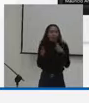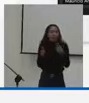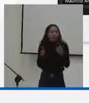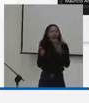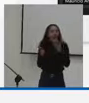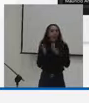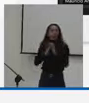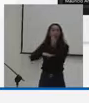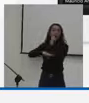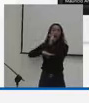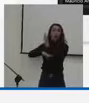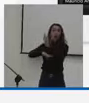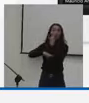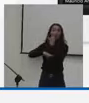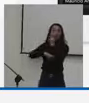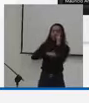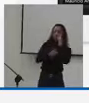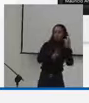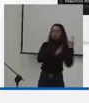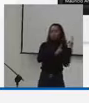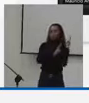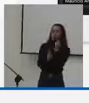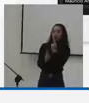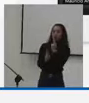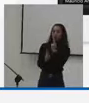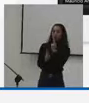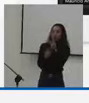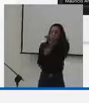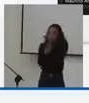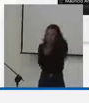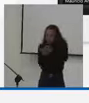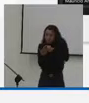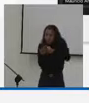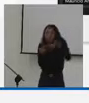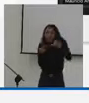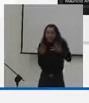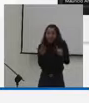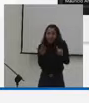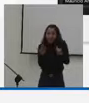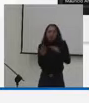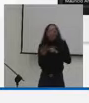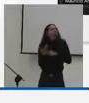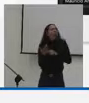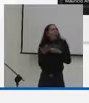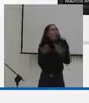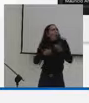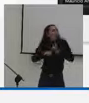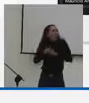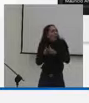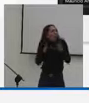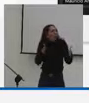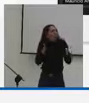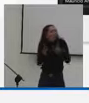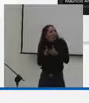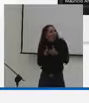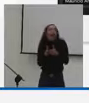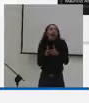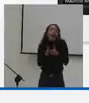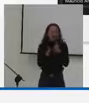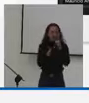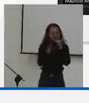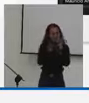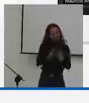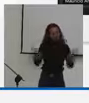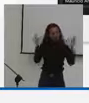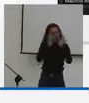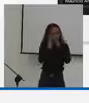deportivos que tienen reconocimiento deportivo puedan acceder a la personería jurídica con relación a esta situación